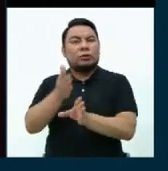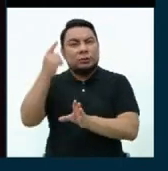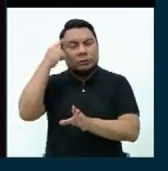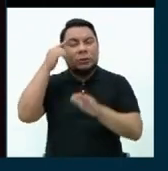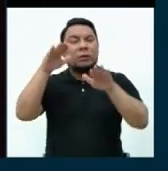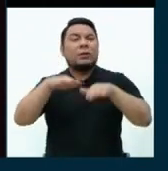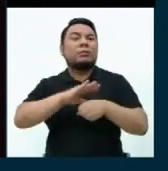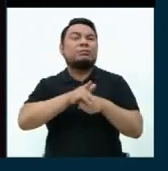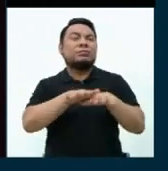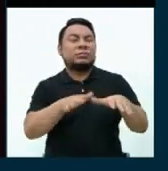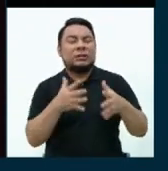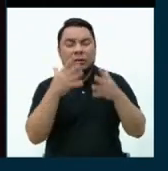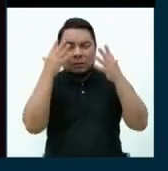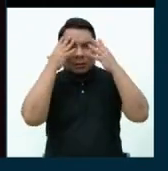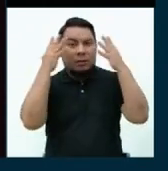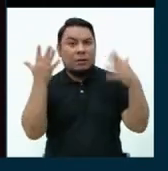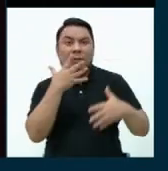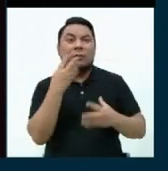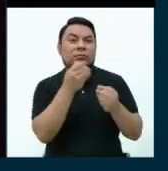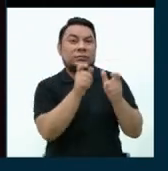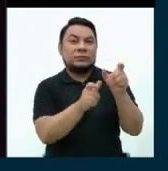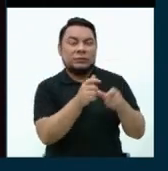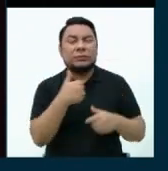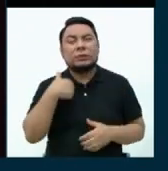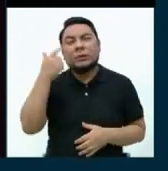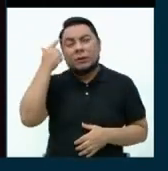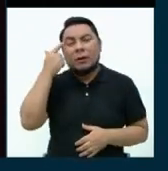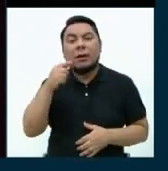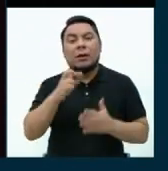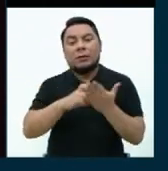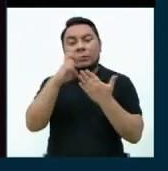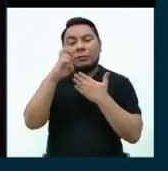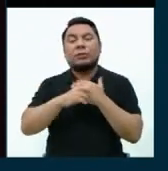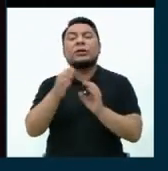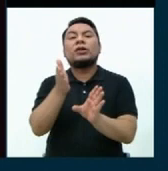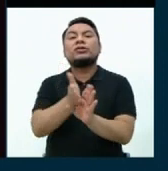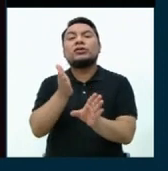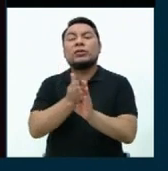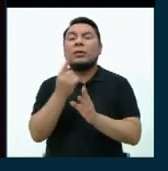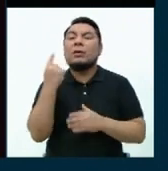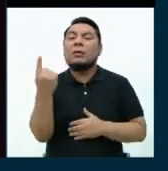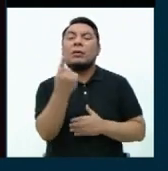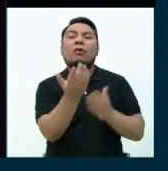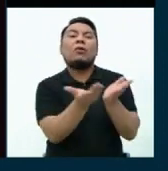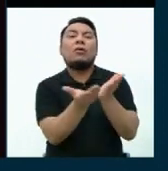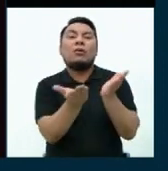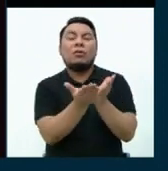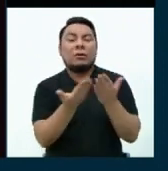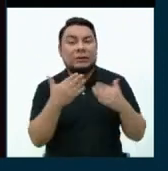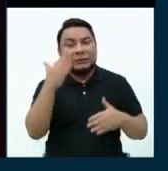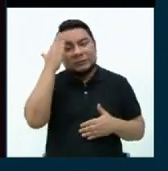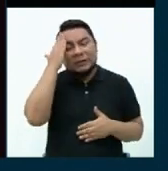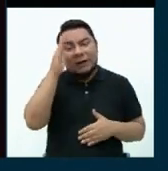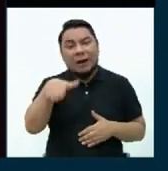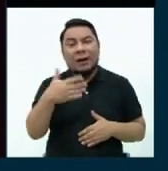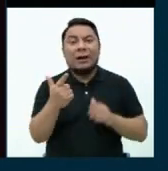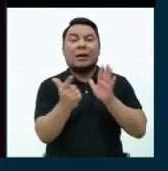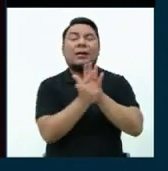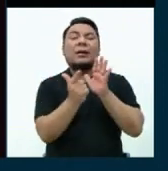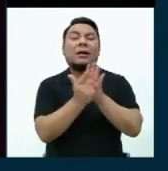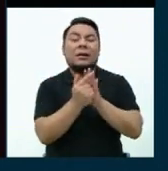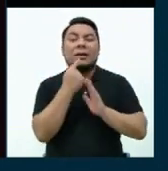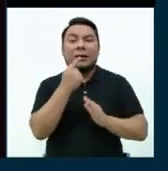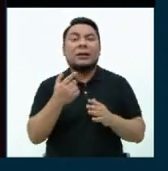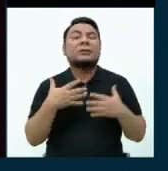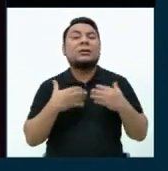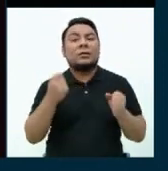la pandemia. Por eso proponemos el programa Psicólogo por Colegio, ya que sabemos que existe una ley de la salud mental